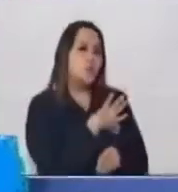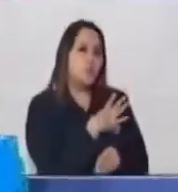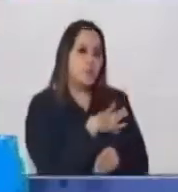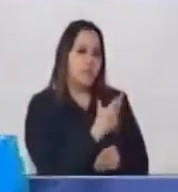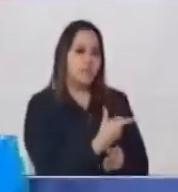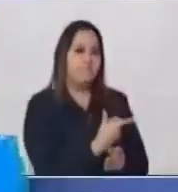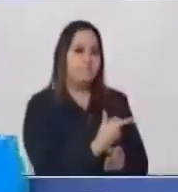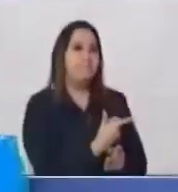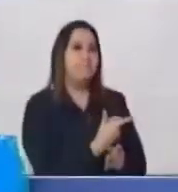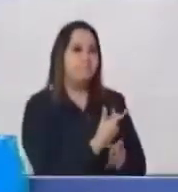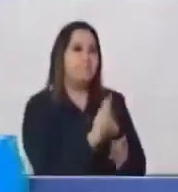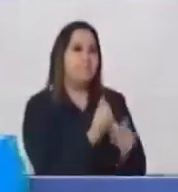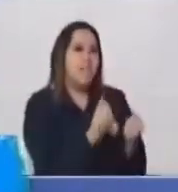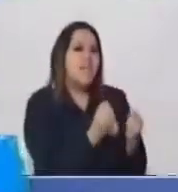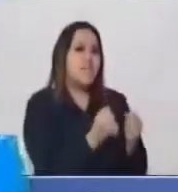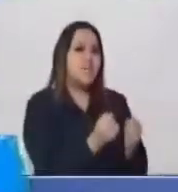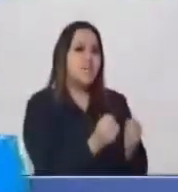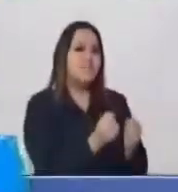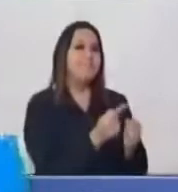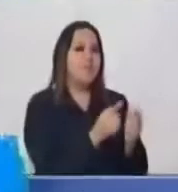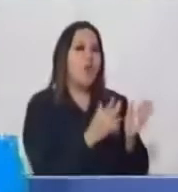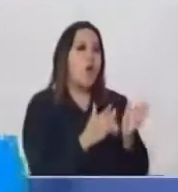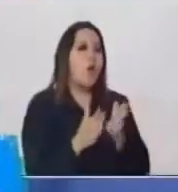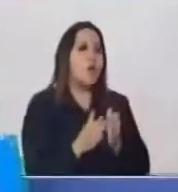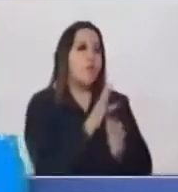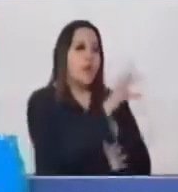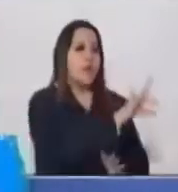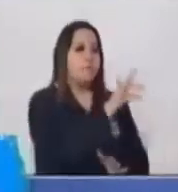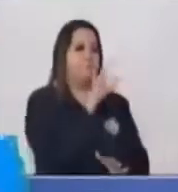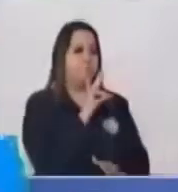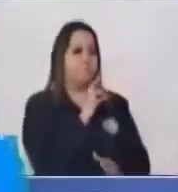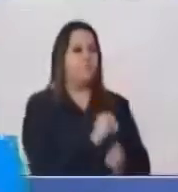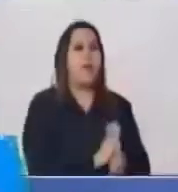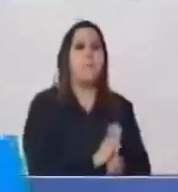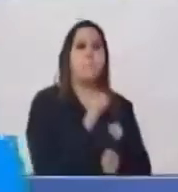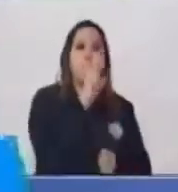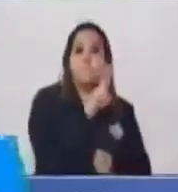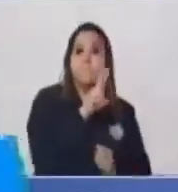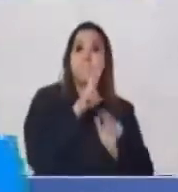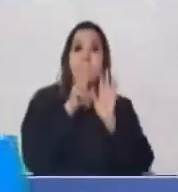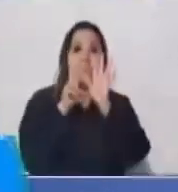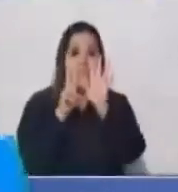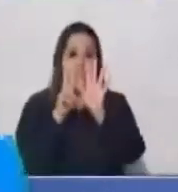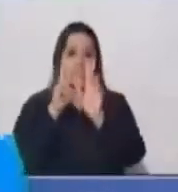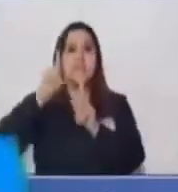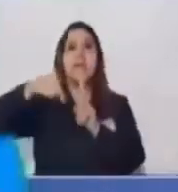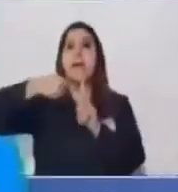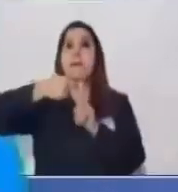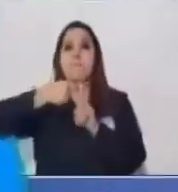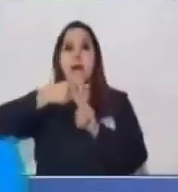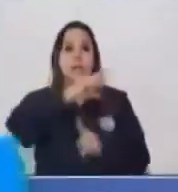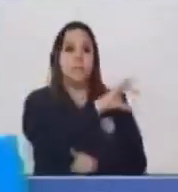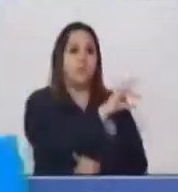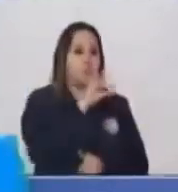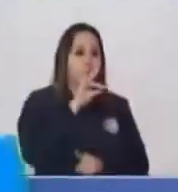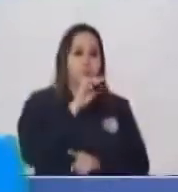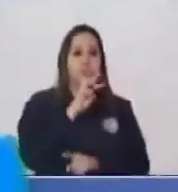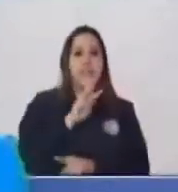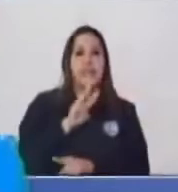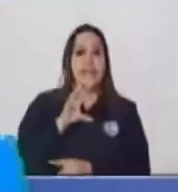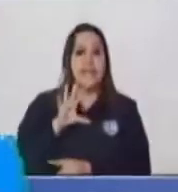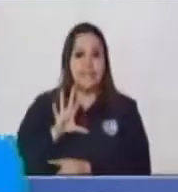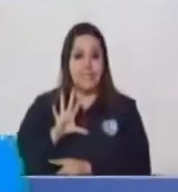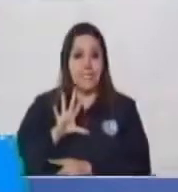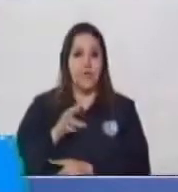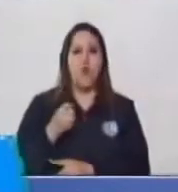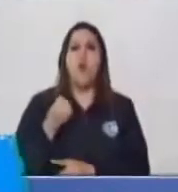hacer? Pues entonces ordenar los datos Por ejemplo 27 Más 35 ¿Cuántos sumandos